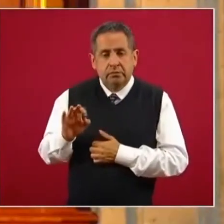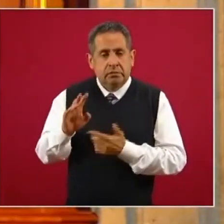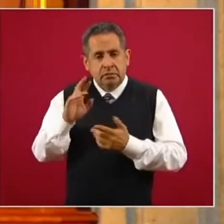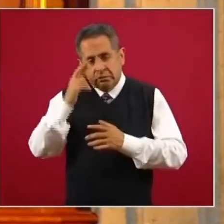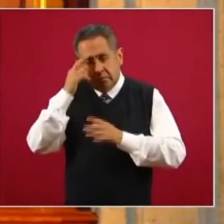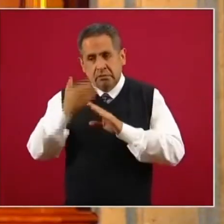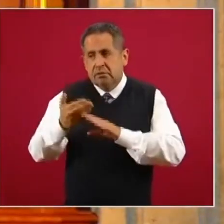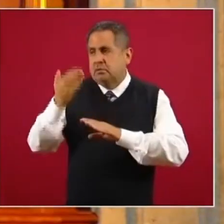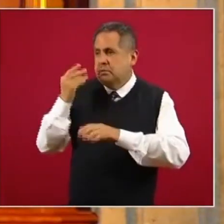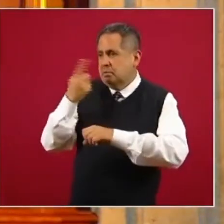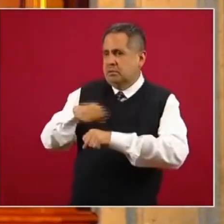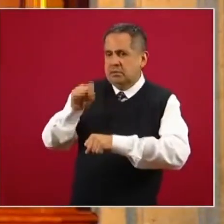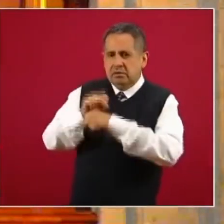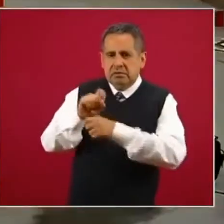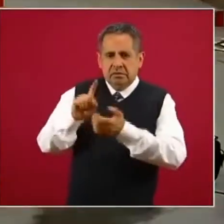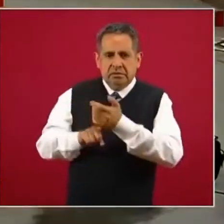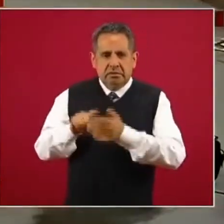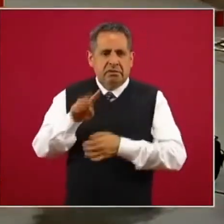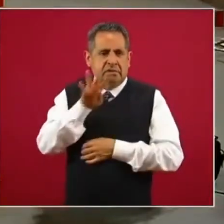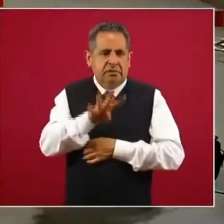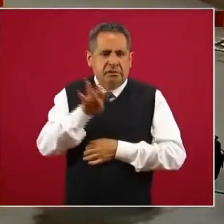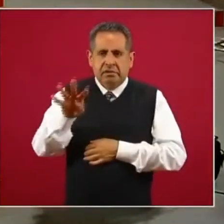cerrado la semana pasada en un cuarenta y cuatro por ciento.